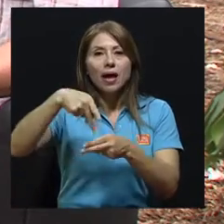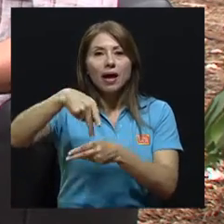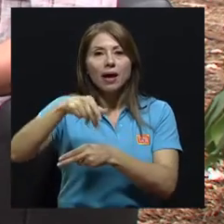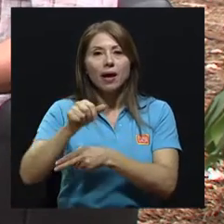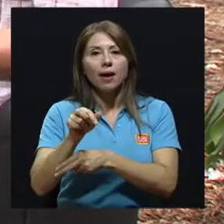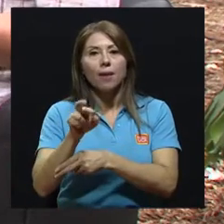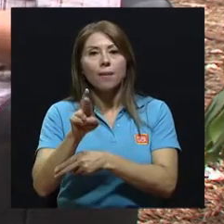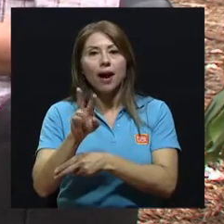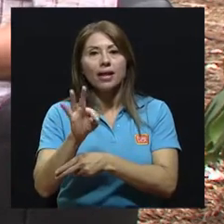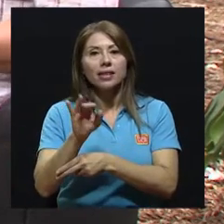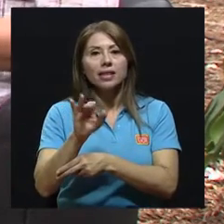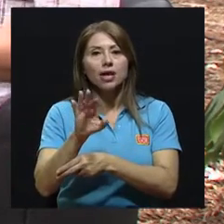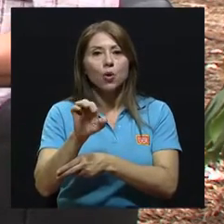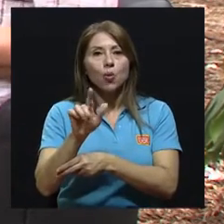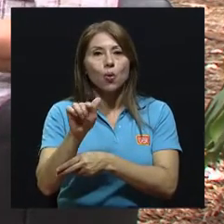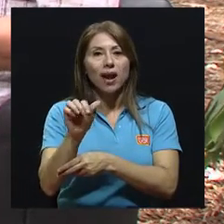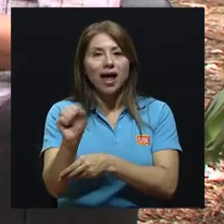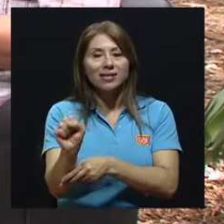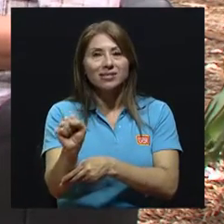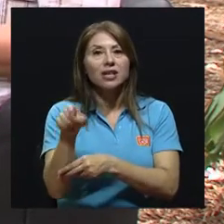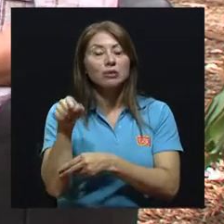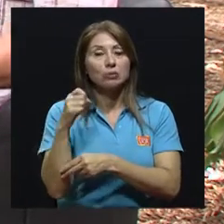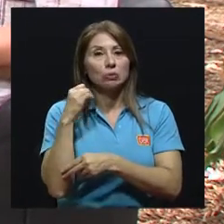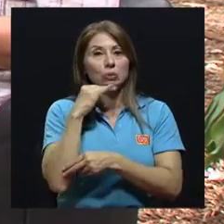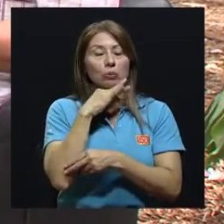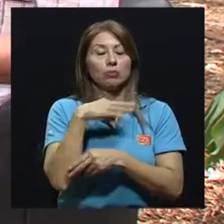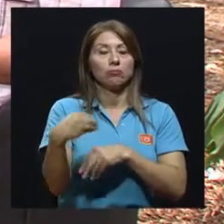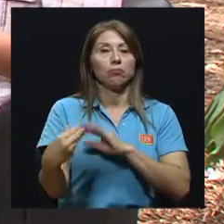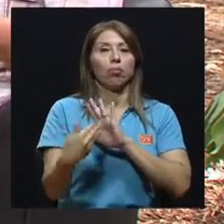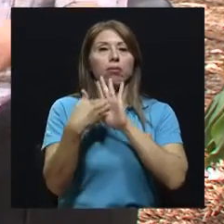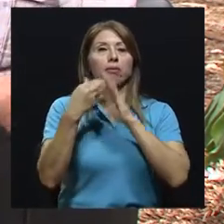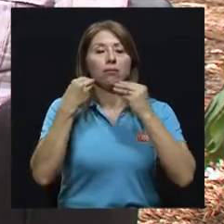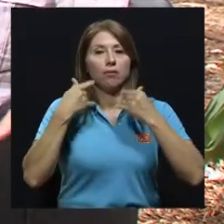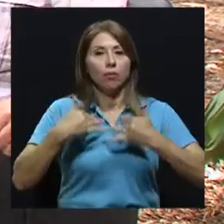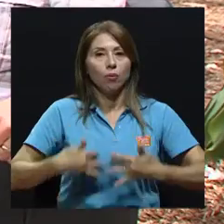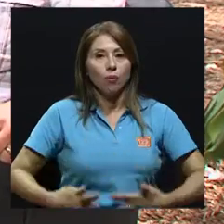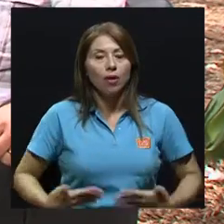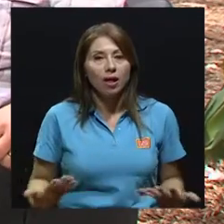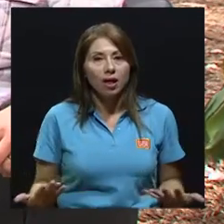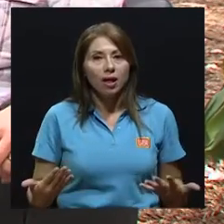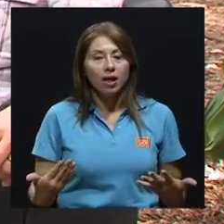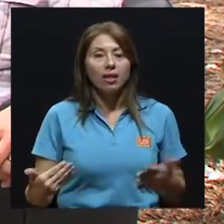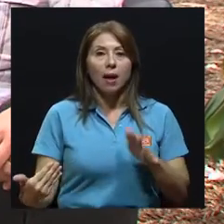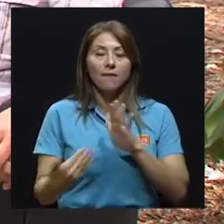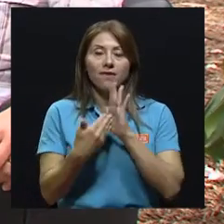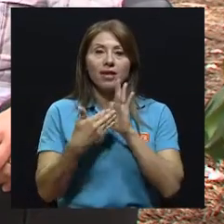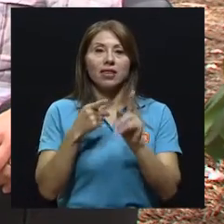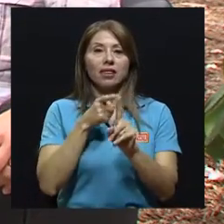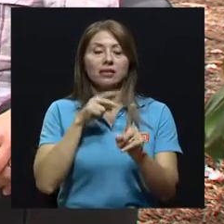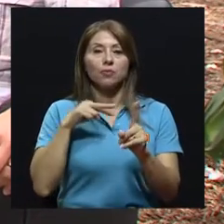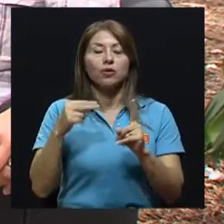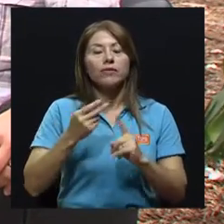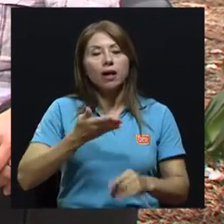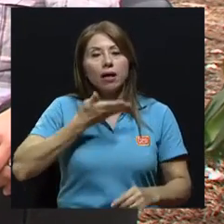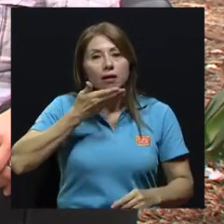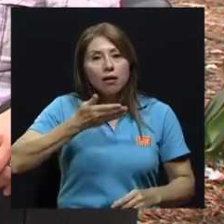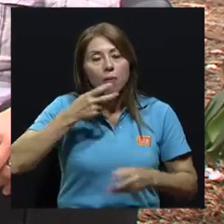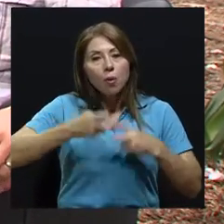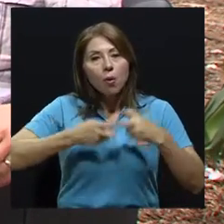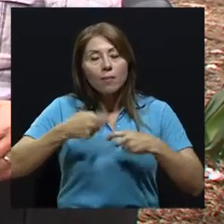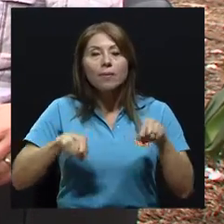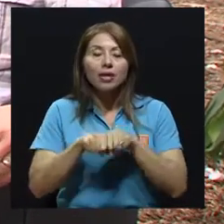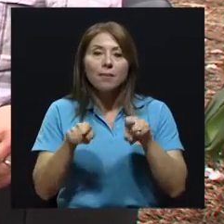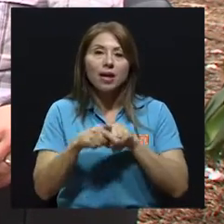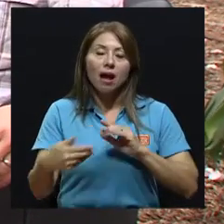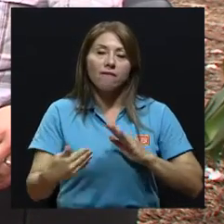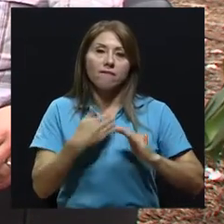hay por la serie de afectaciones, impactos a la salud que tiene. Las partículas nos afecta desde el punto de vista no solamente respiratorio, sino también